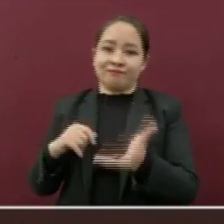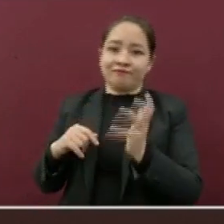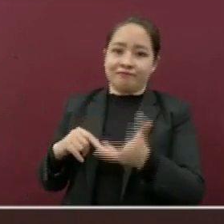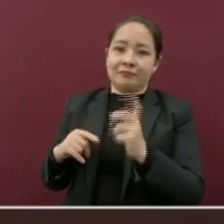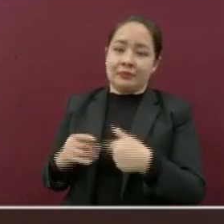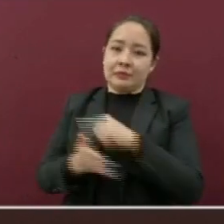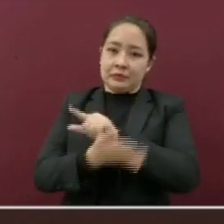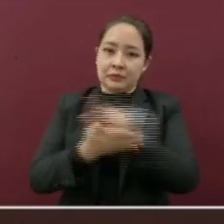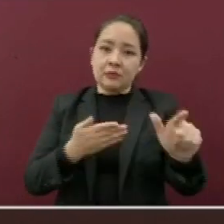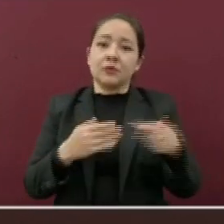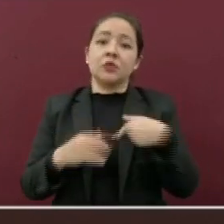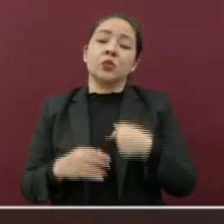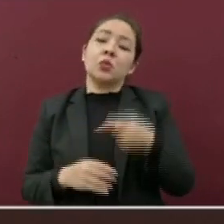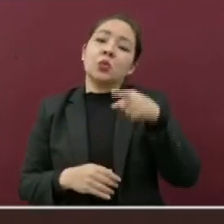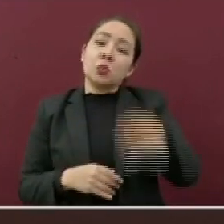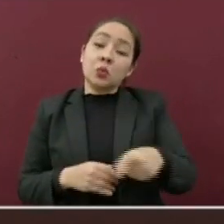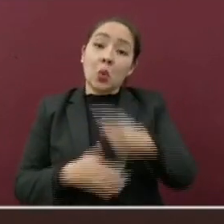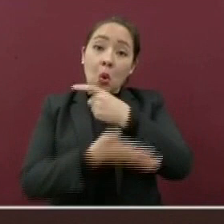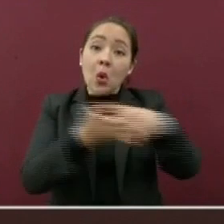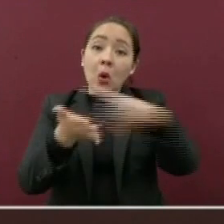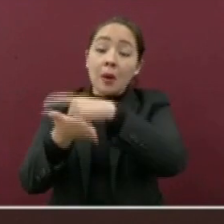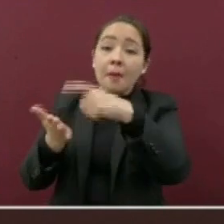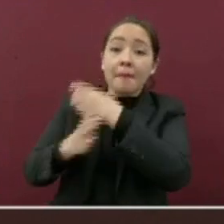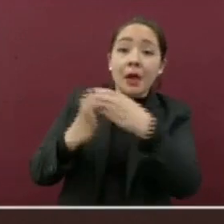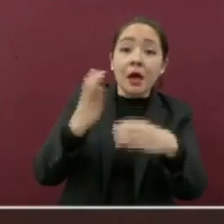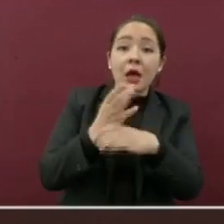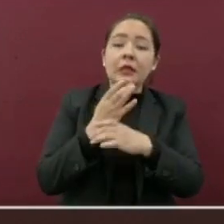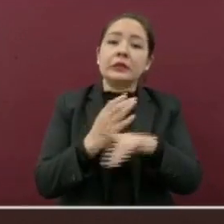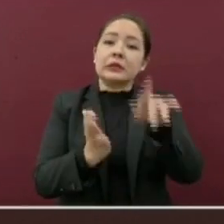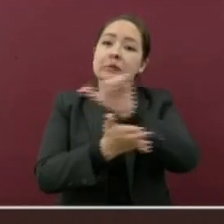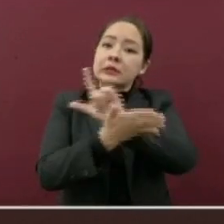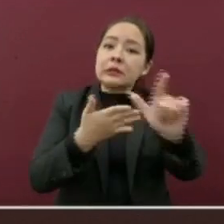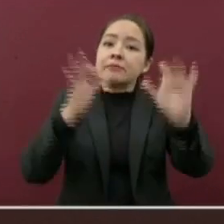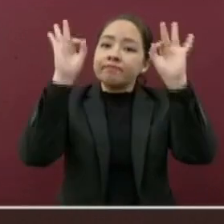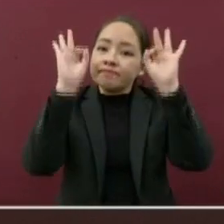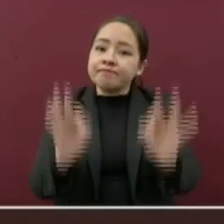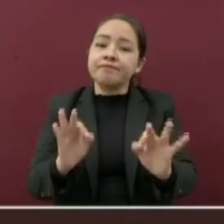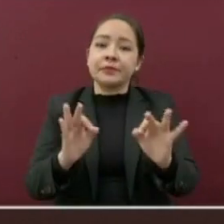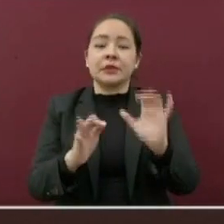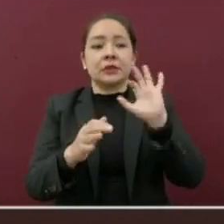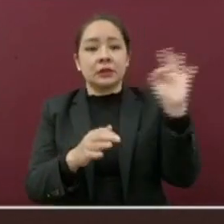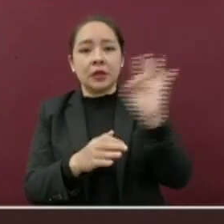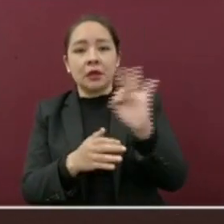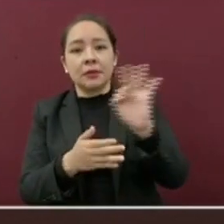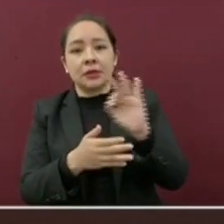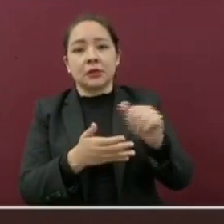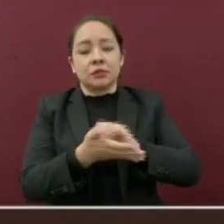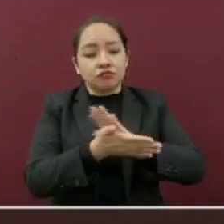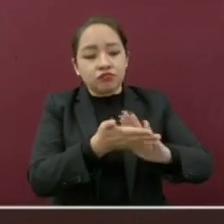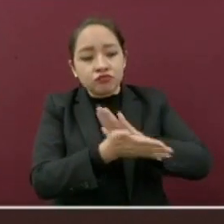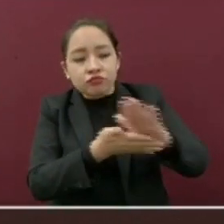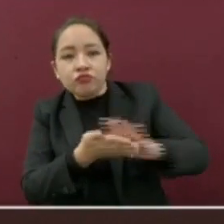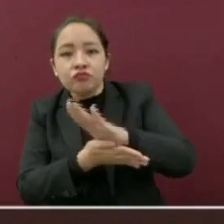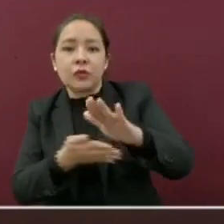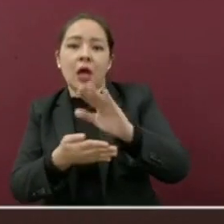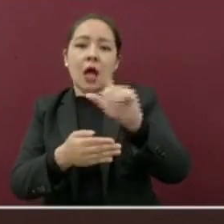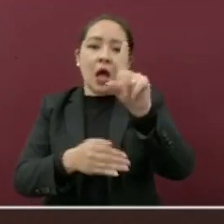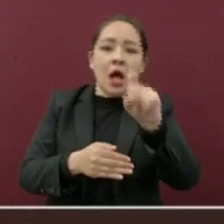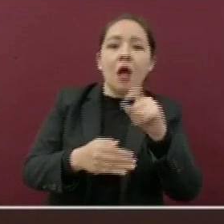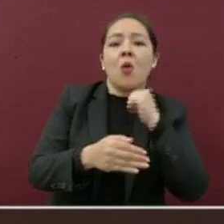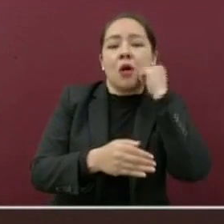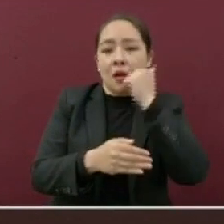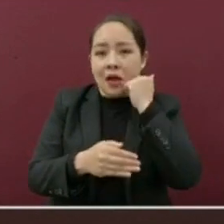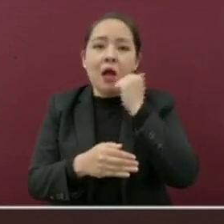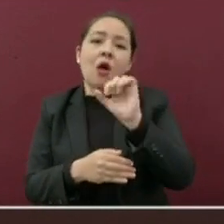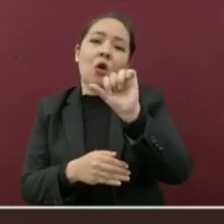las compras que haga deberán limpiarlas correctamente, ya sea lavarlas o usarlas algún trapo con agua y jabón